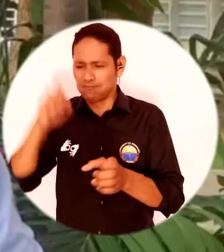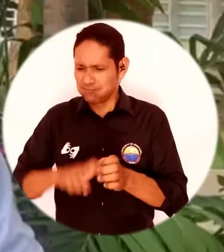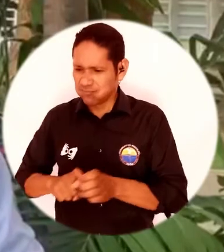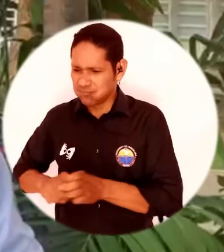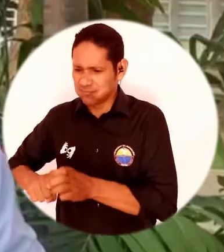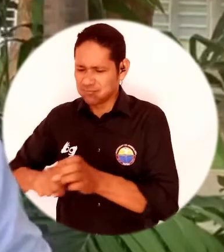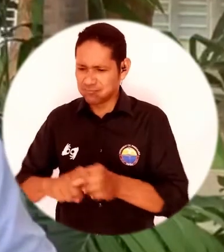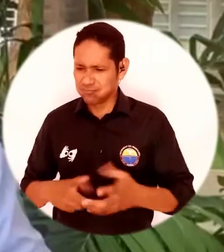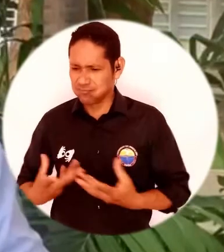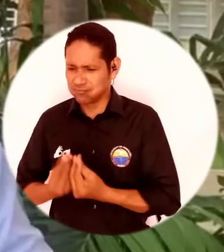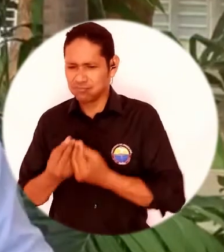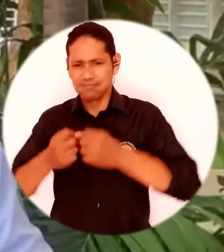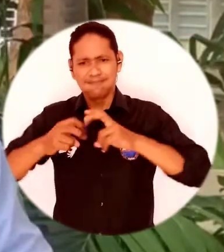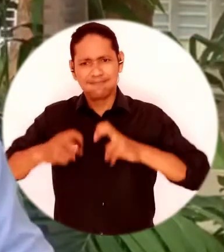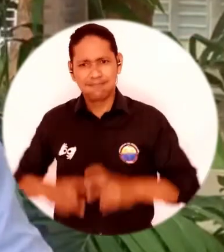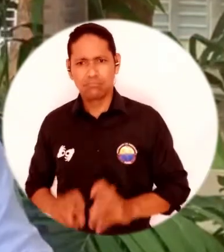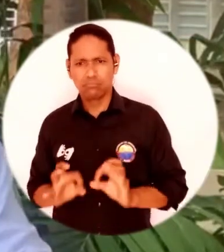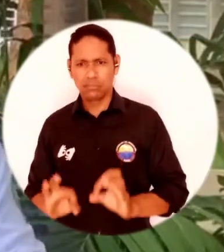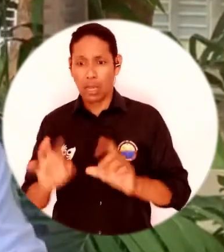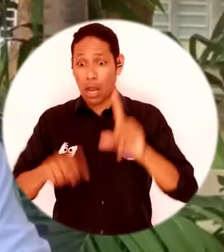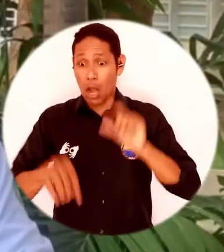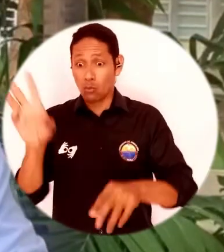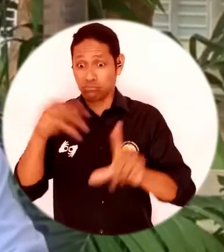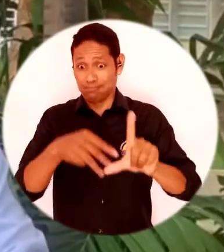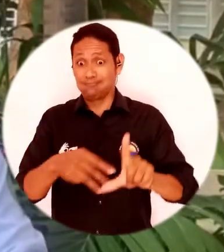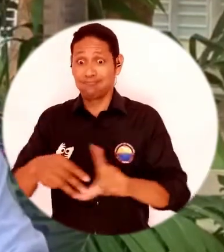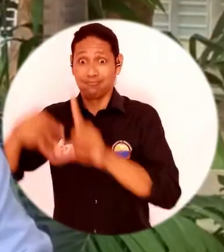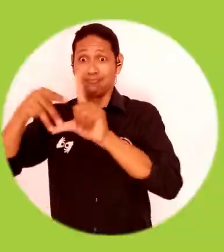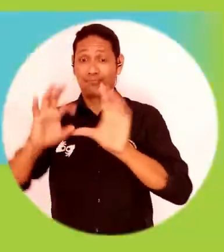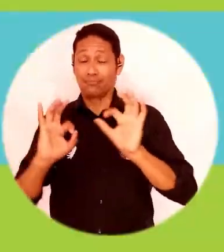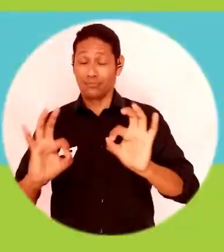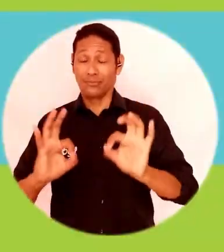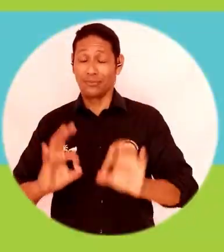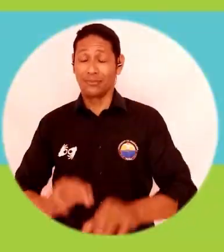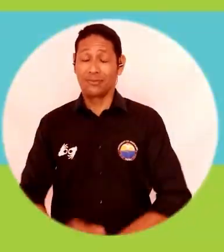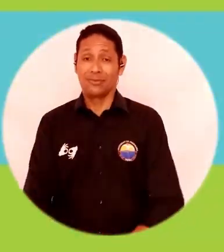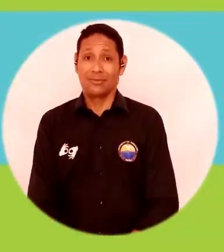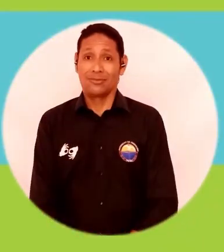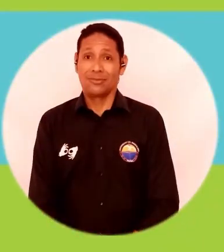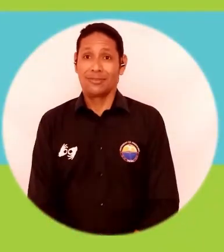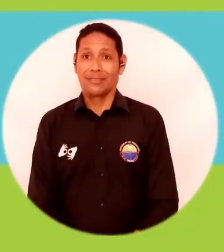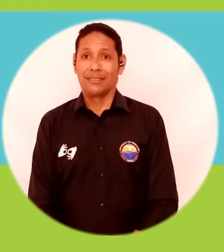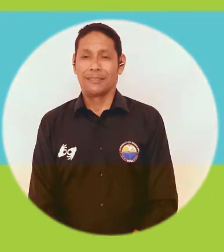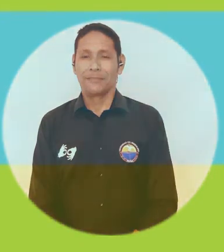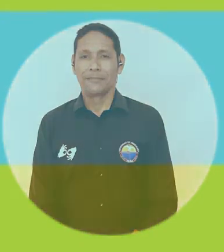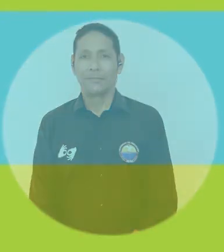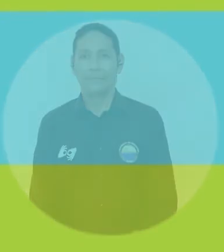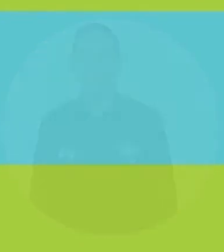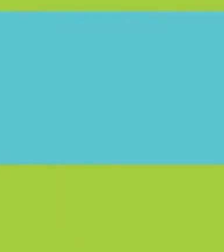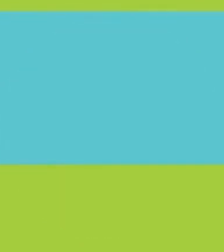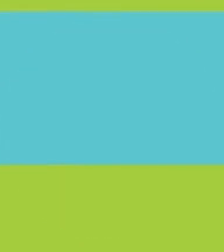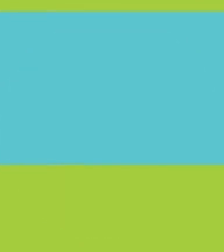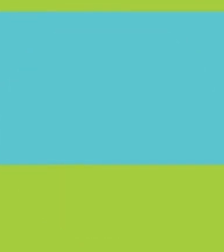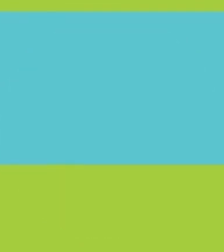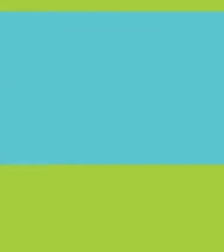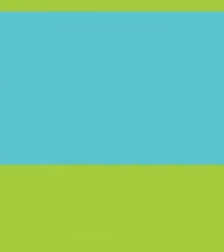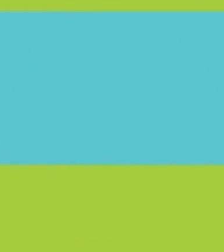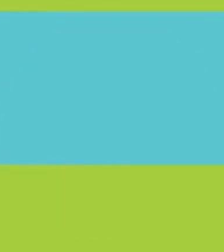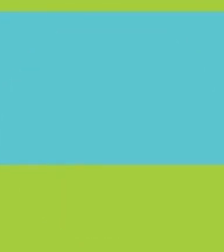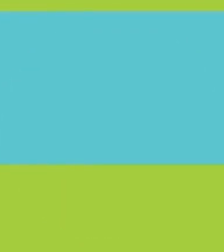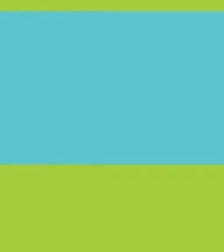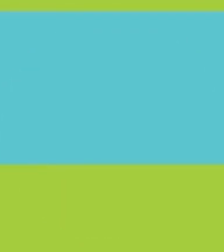profesores vinculados, al igual que semideristas y estudiantes de maestría. Universidad del Magdalena, más